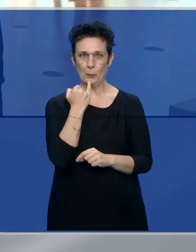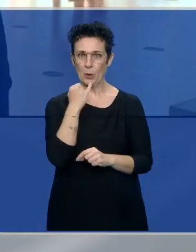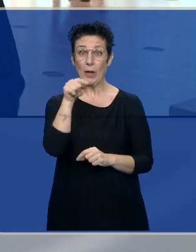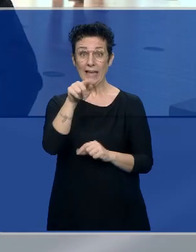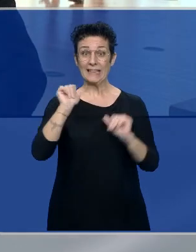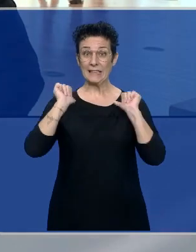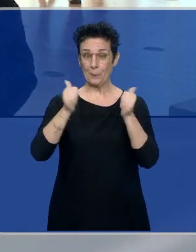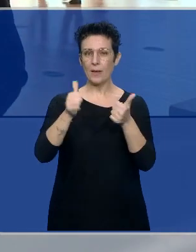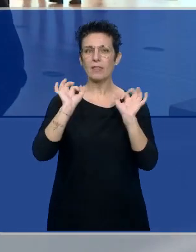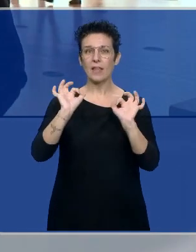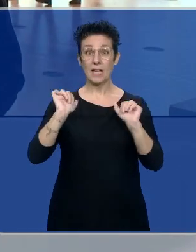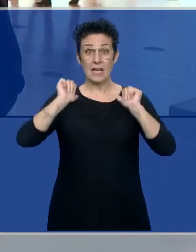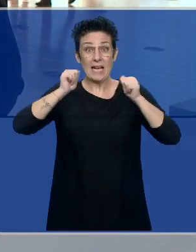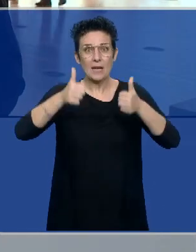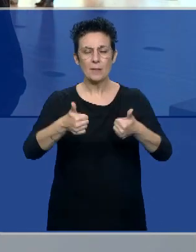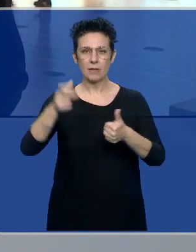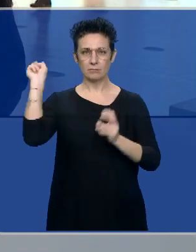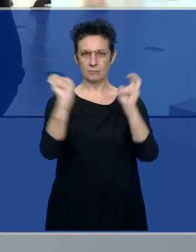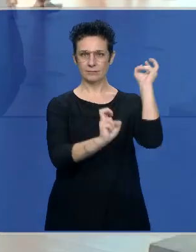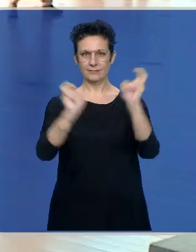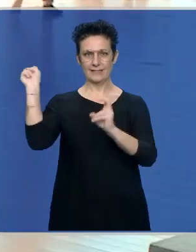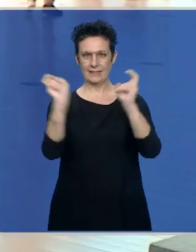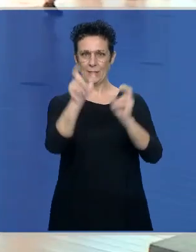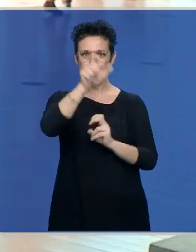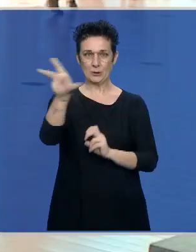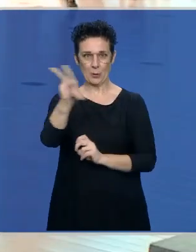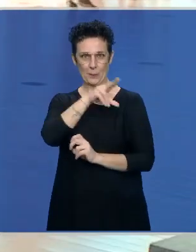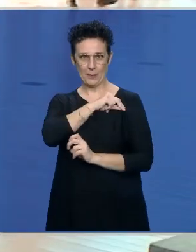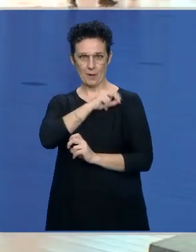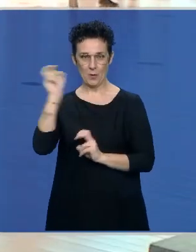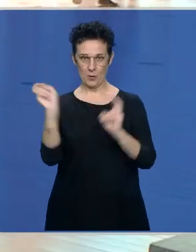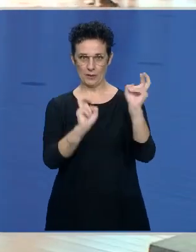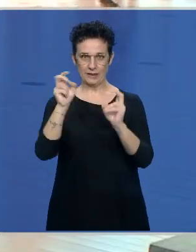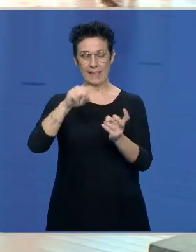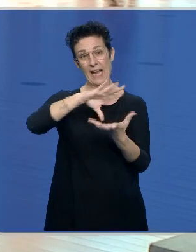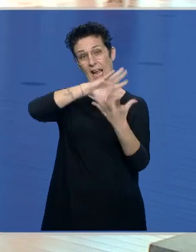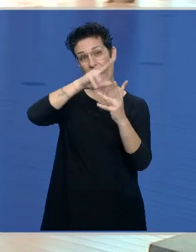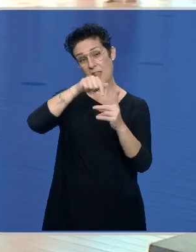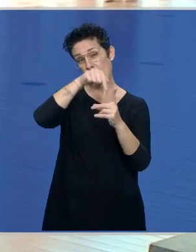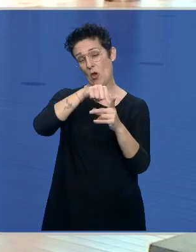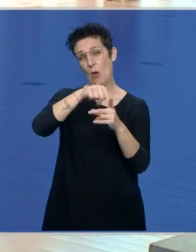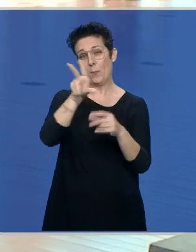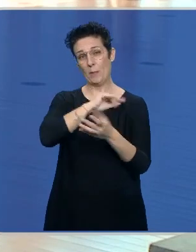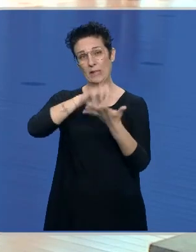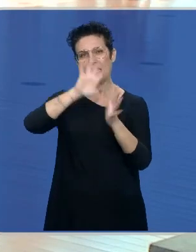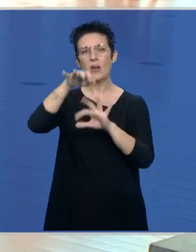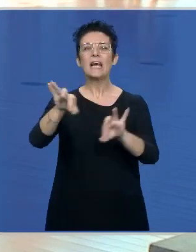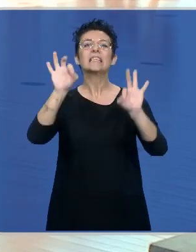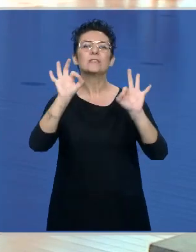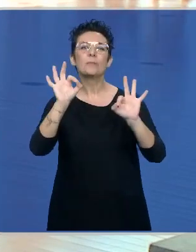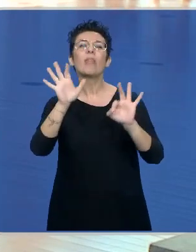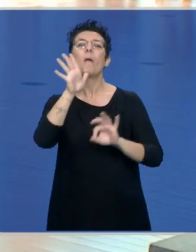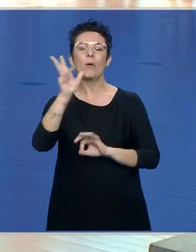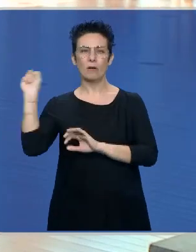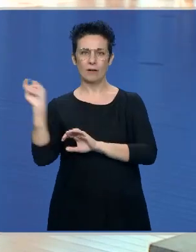va a ser justamente al comienzo la llegada de los galardonados de esta edición de los premios Castilla y León. Va a ser muy especial porque van a